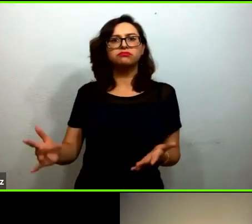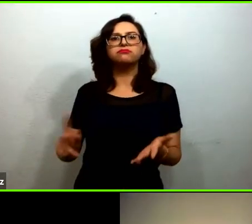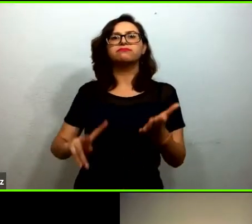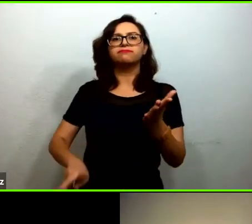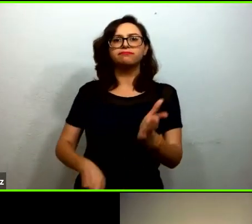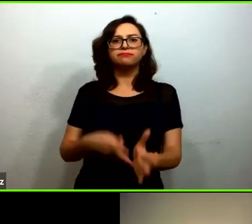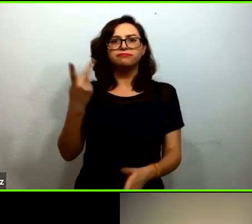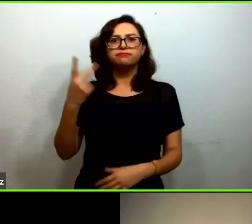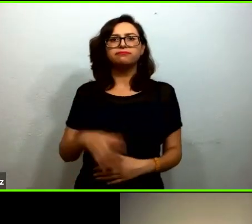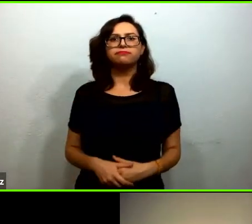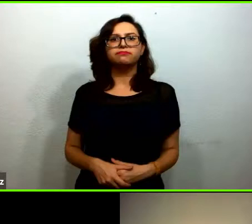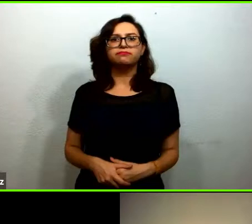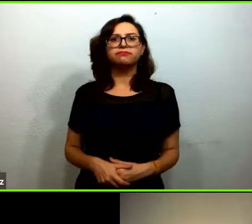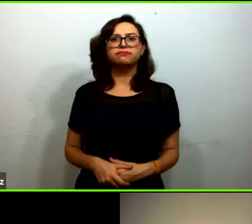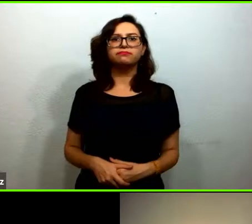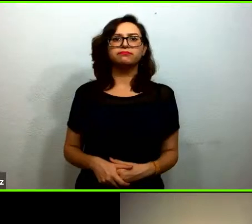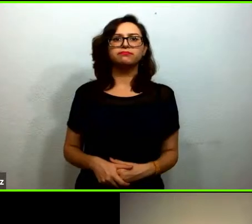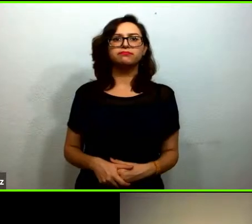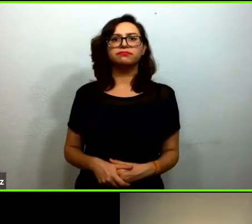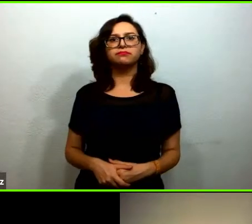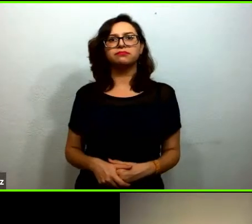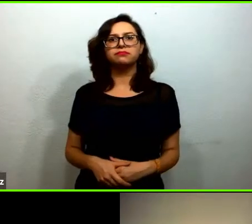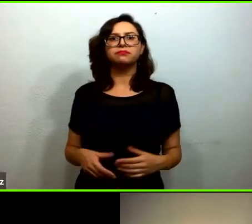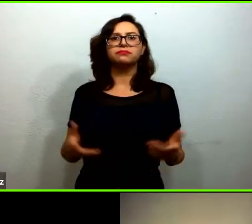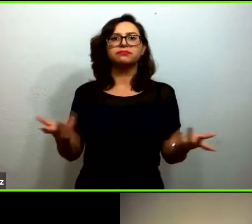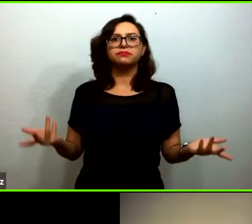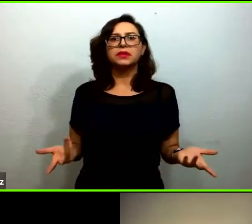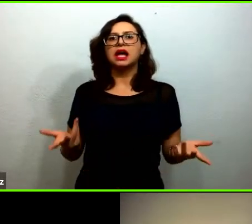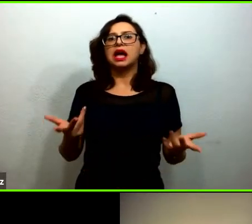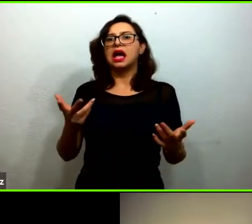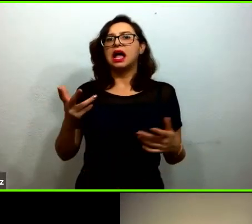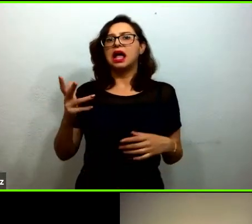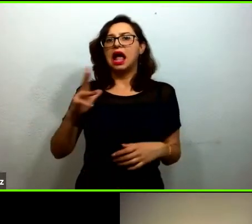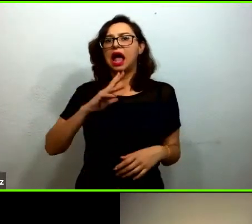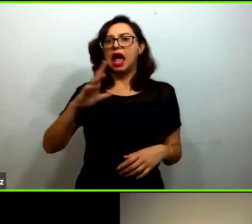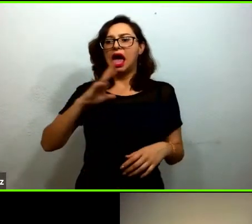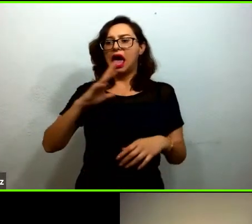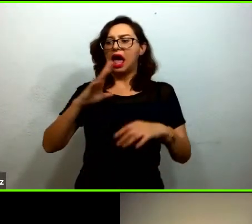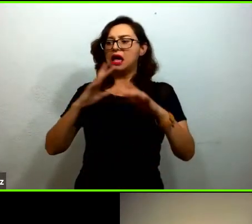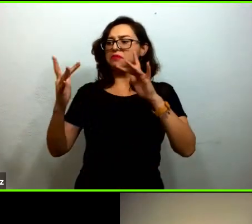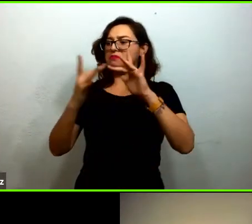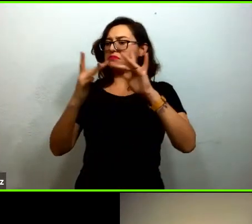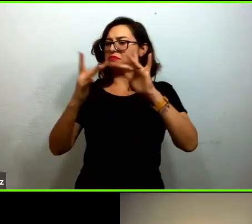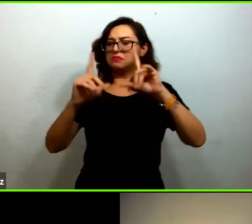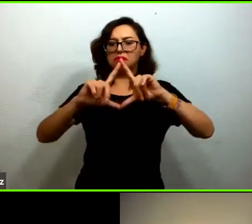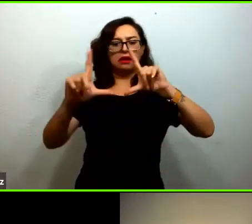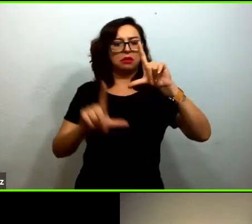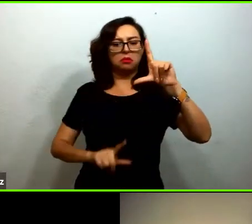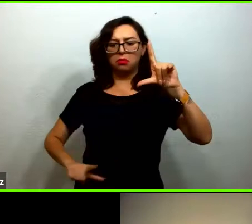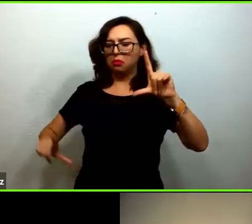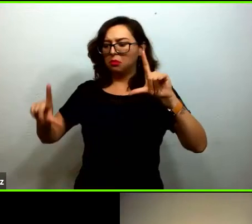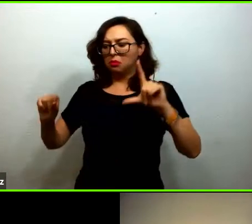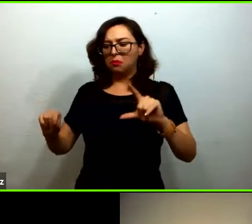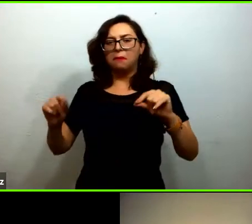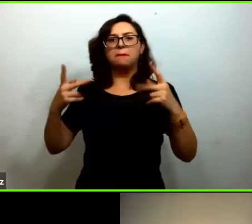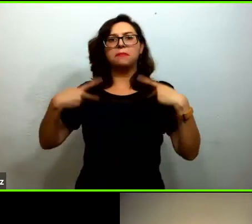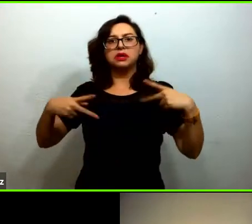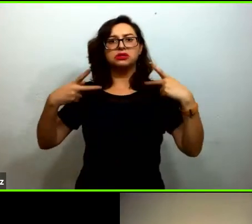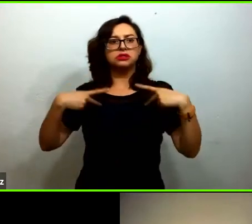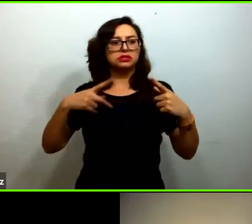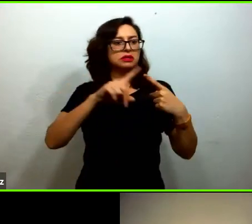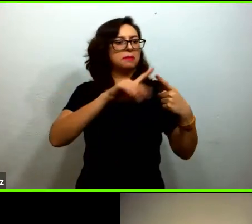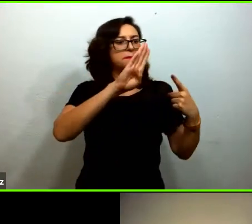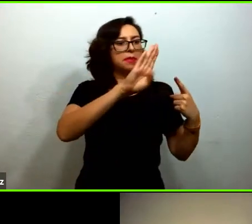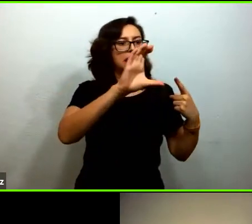compartirles que nos están siguiendo en transmisión desde todo México hay gente conectada de Baja California